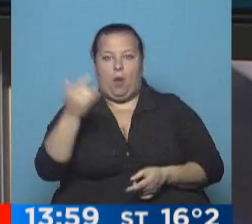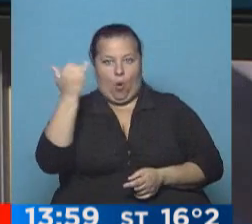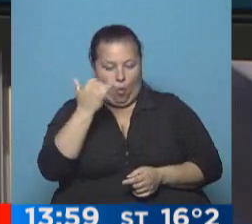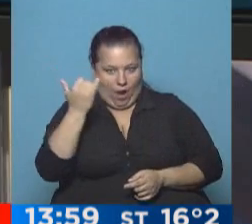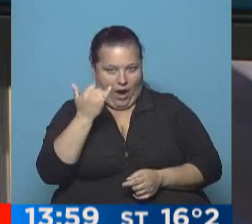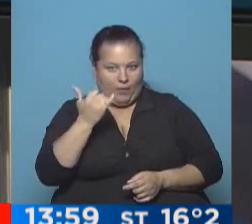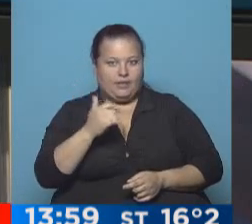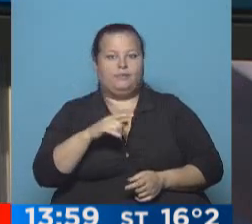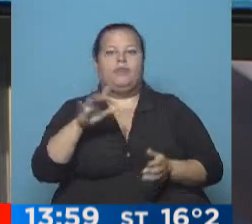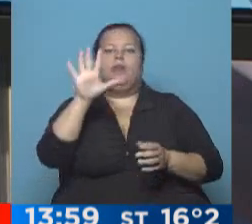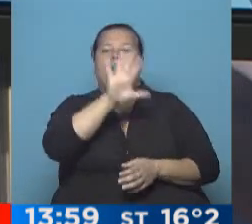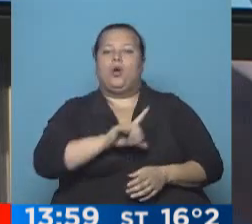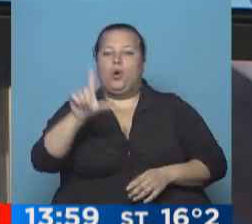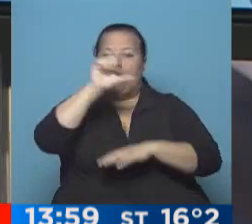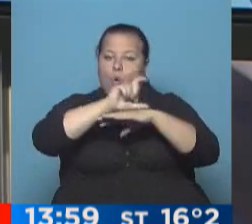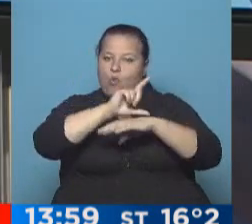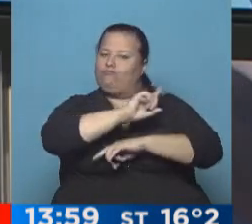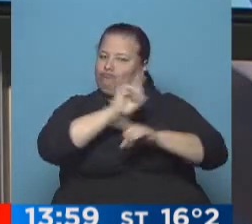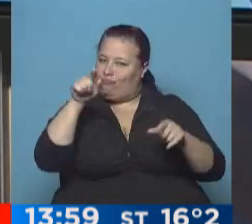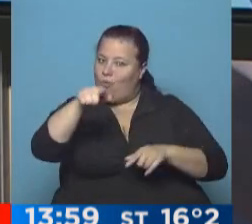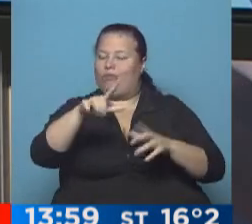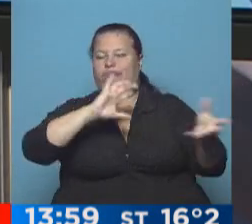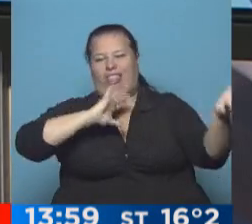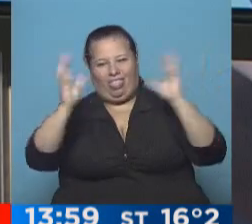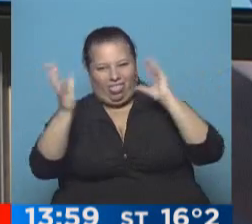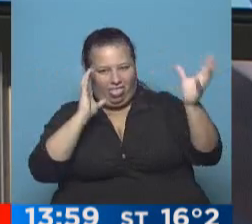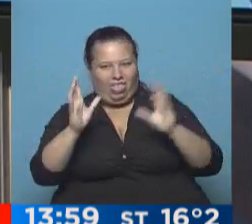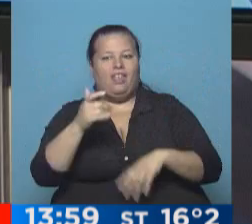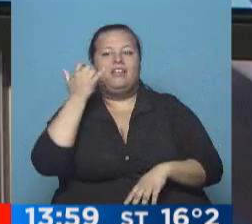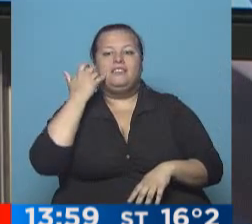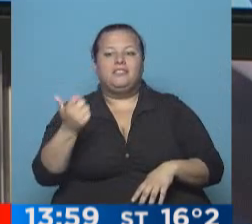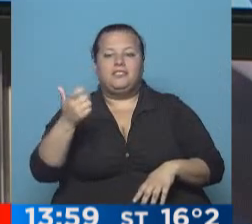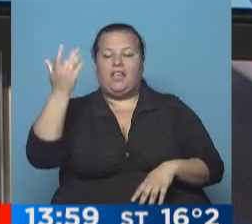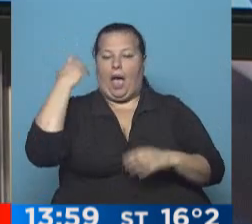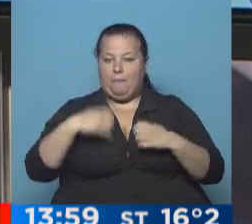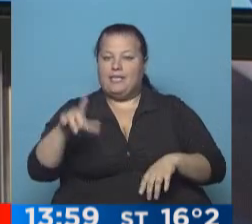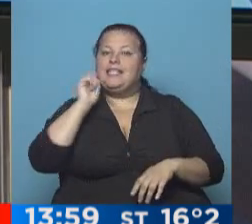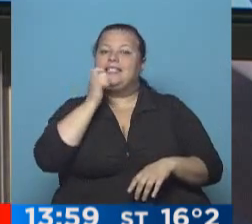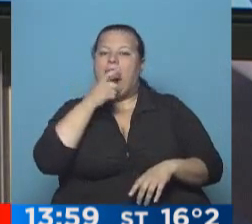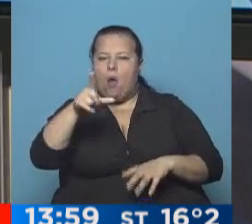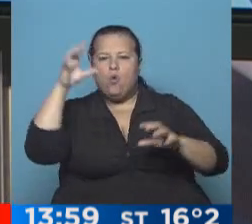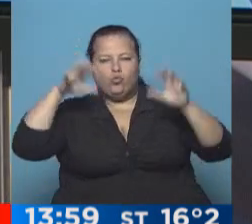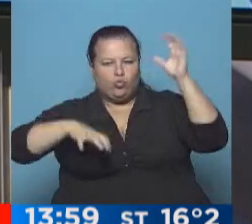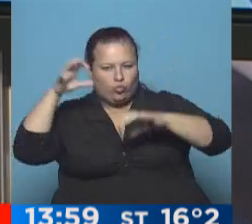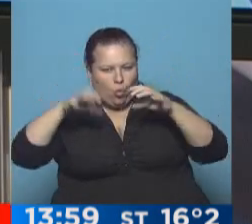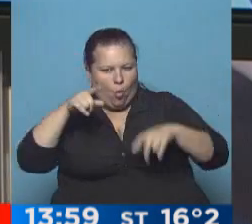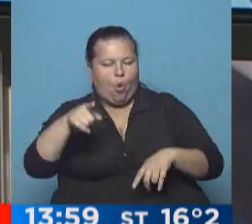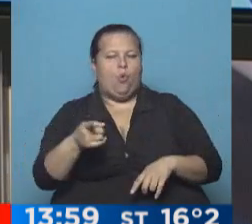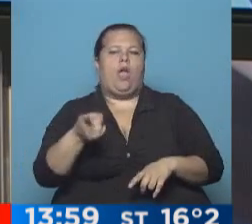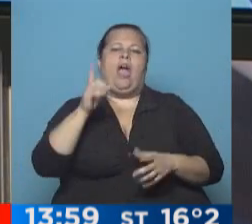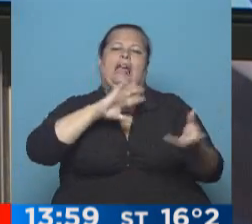jueves. En la región Cuyana, no. Aquí hay mucha inestabilidad. Ya comenzaron el día en San Luis con algunas precipitaciones.